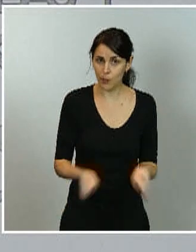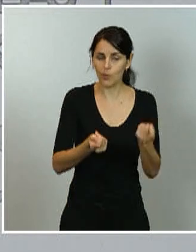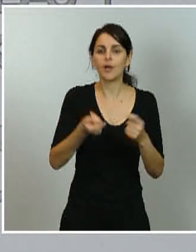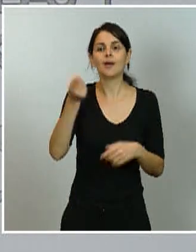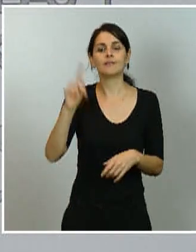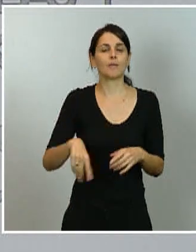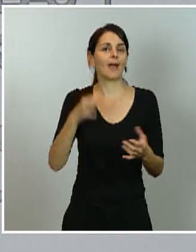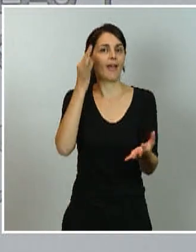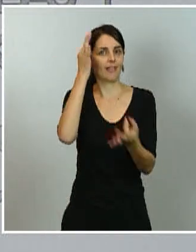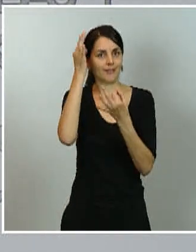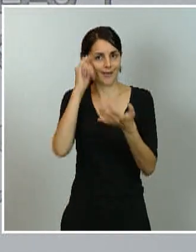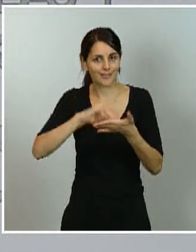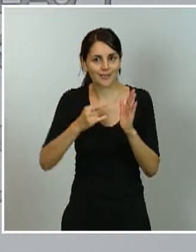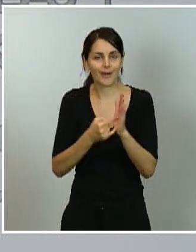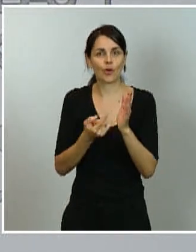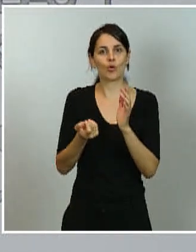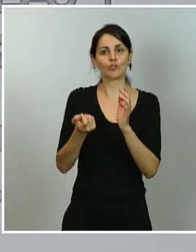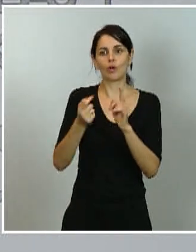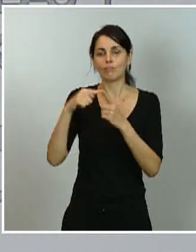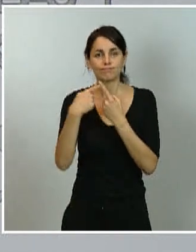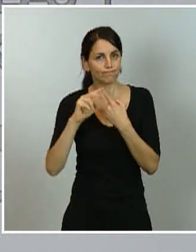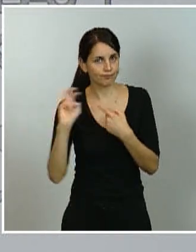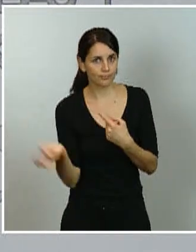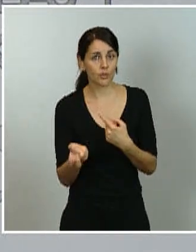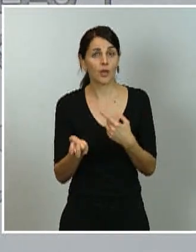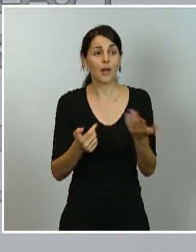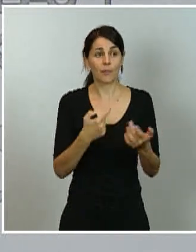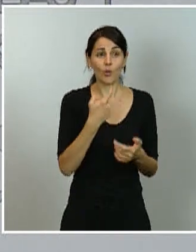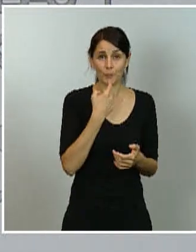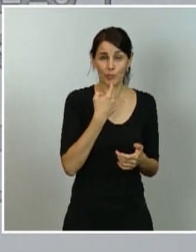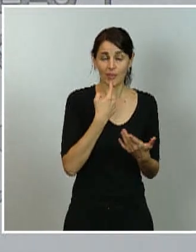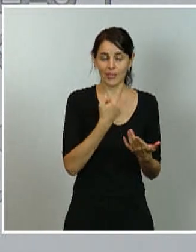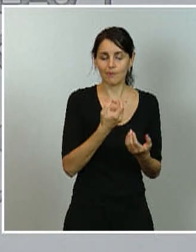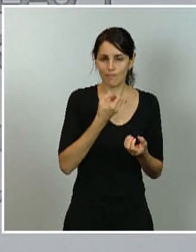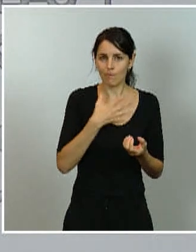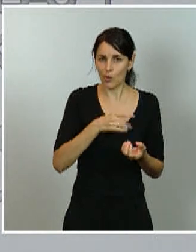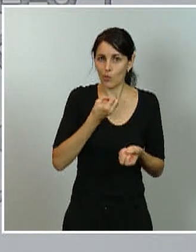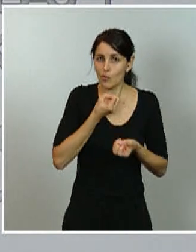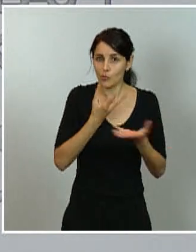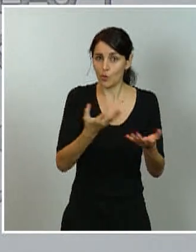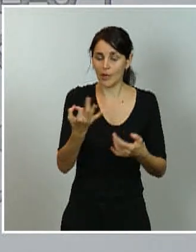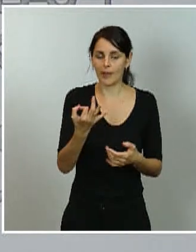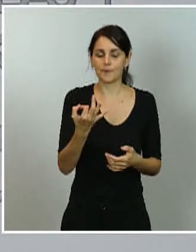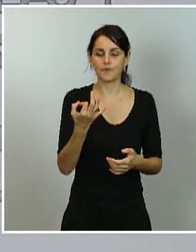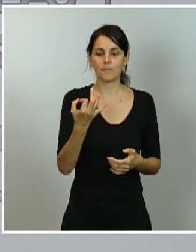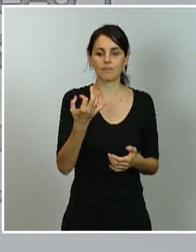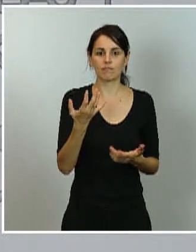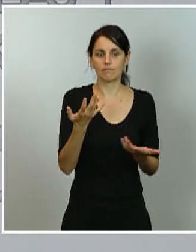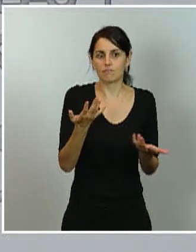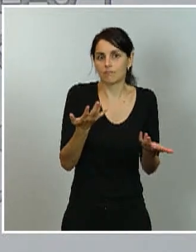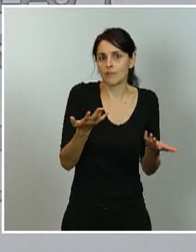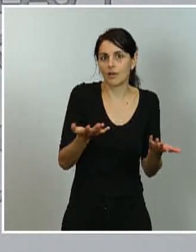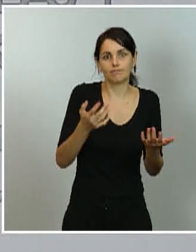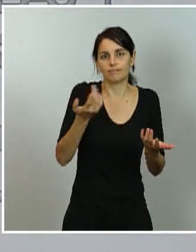puedo anticipar que la capacidad de UCIs, por el razonamiento que incluía la pregunta que usted me ha formulado, será referenciado a la comunidad autónoma.